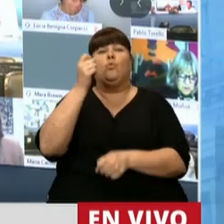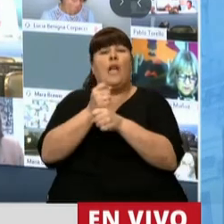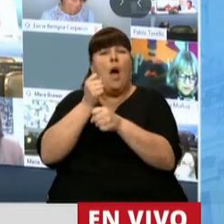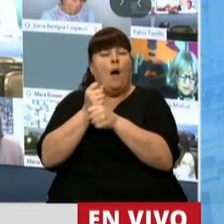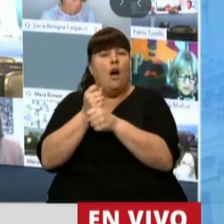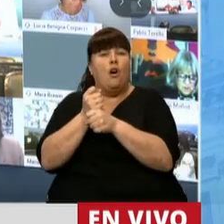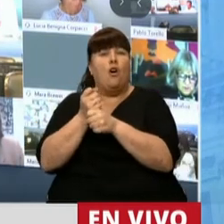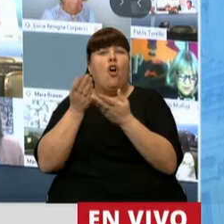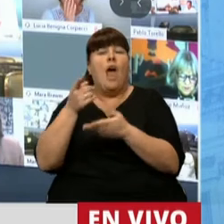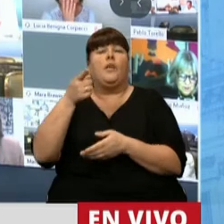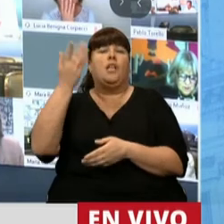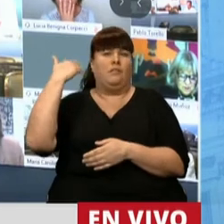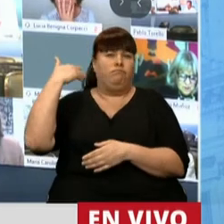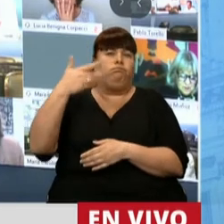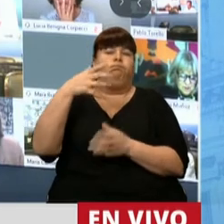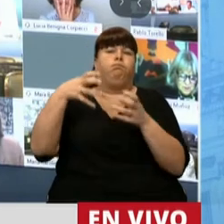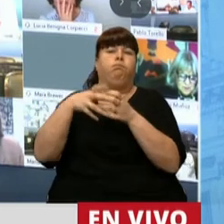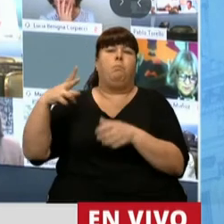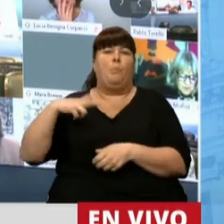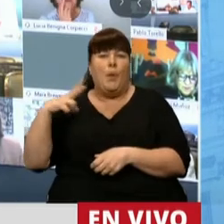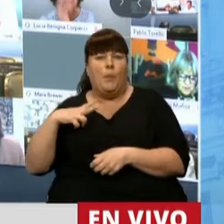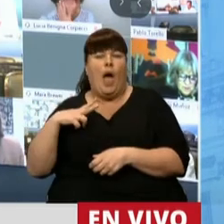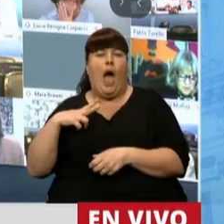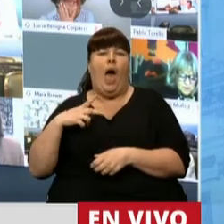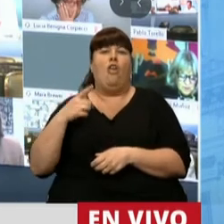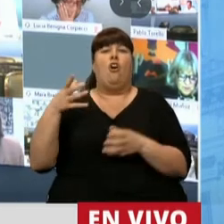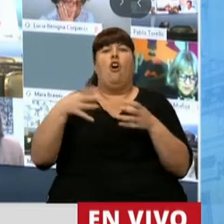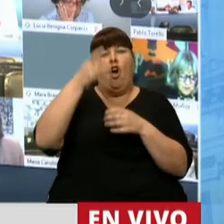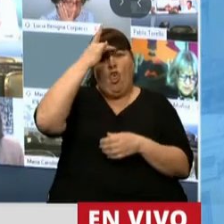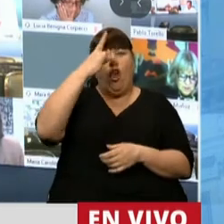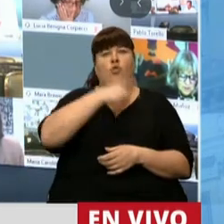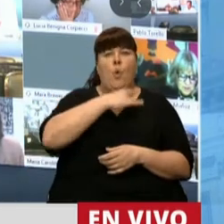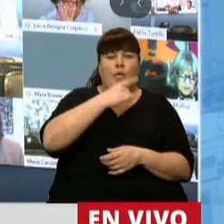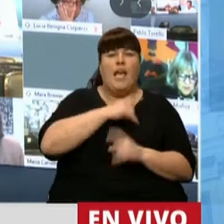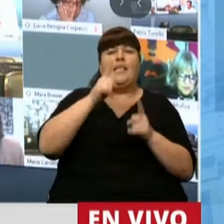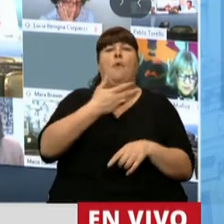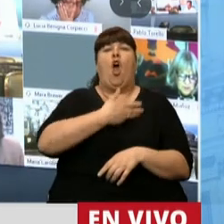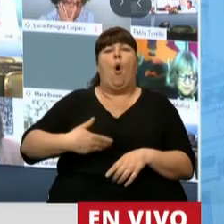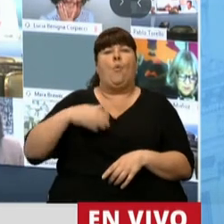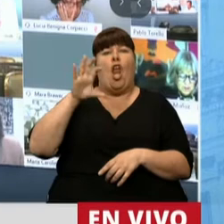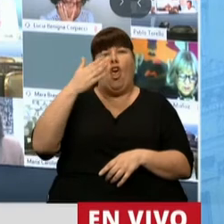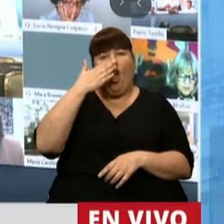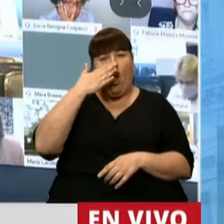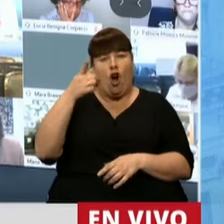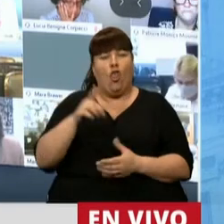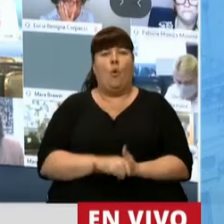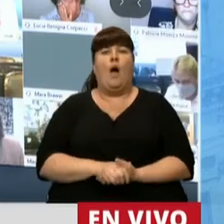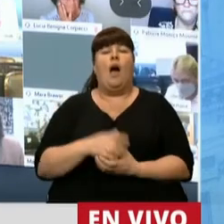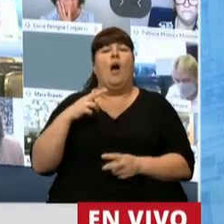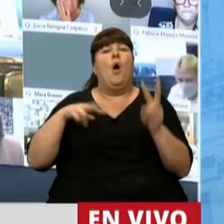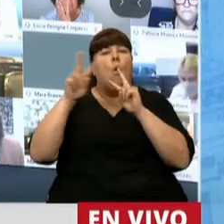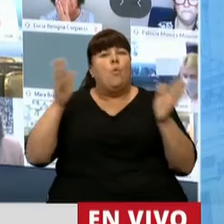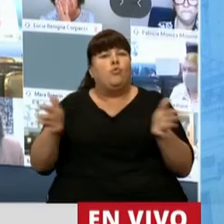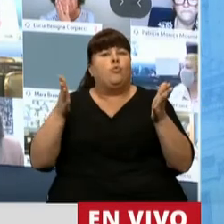colaborativo que se viene llevando entre el sector privado, nuestras doce universidades y el gobierno de la provincia de Córdoba, estamos